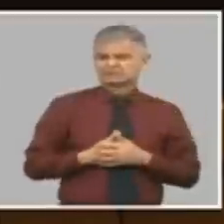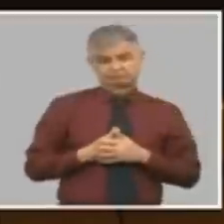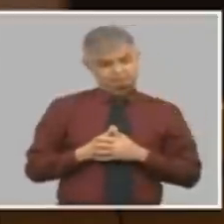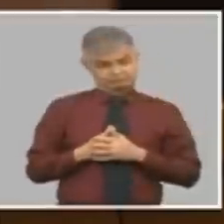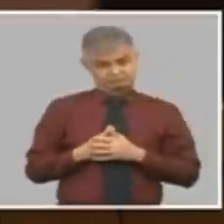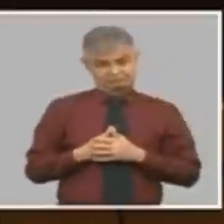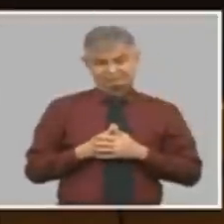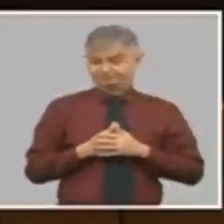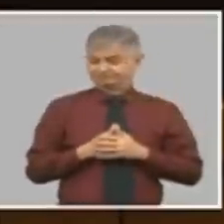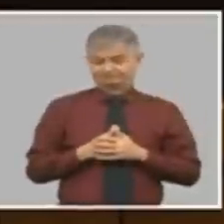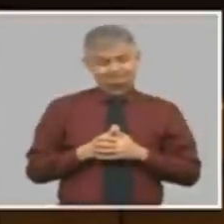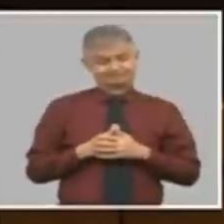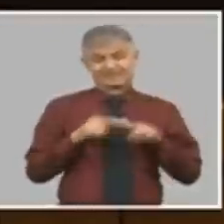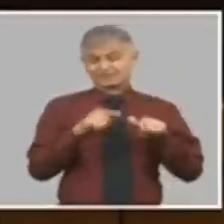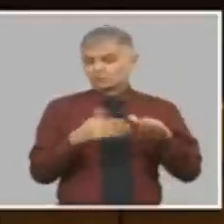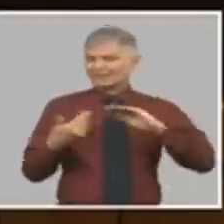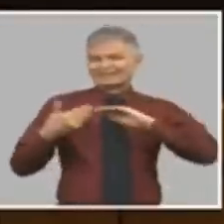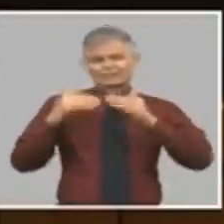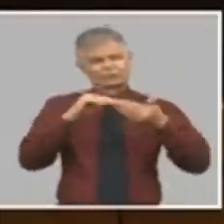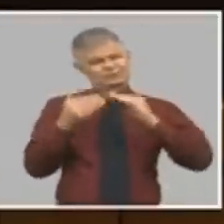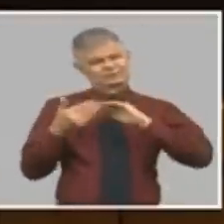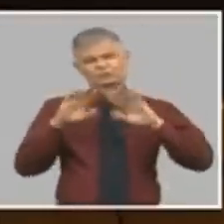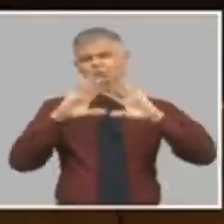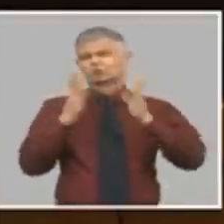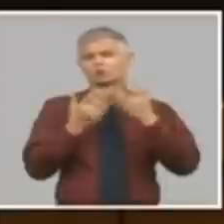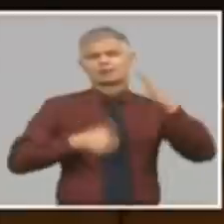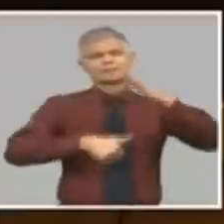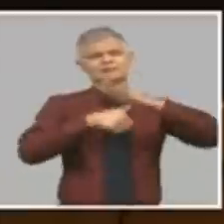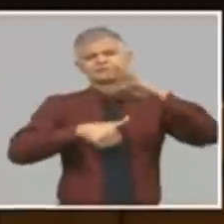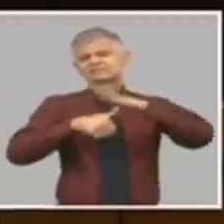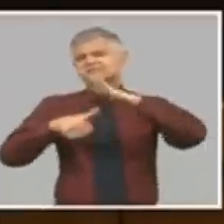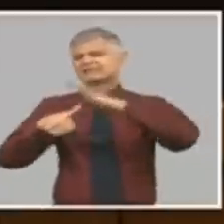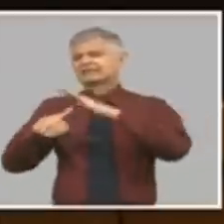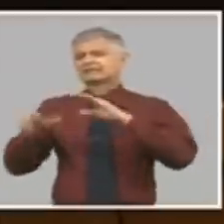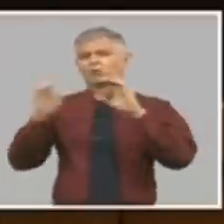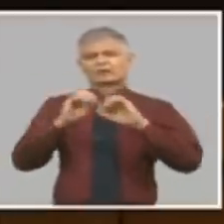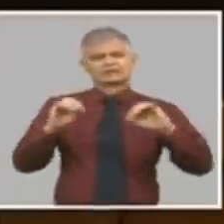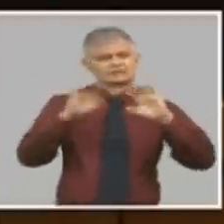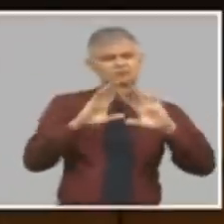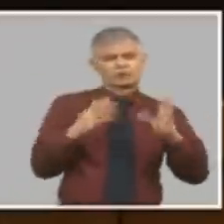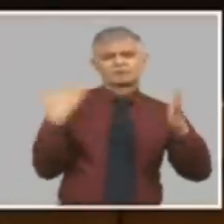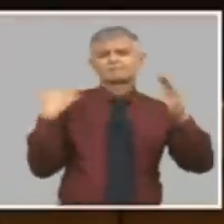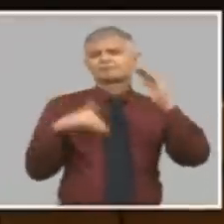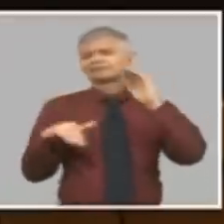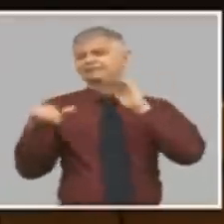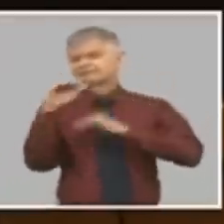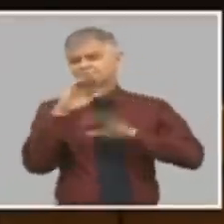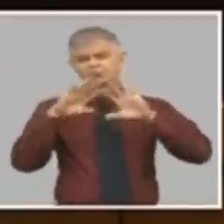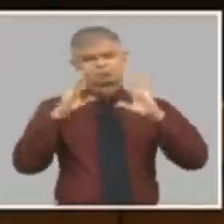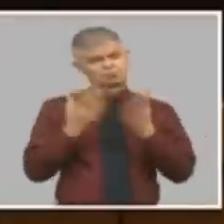eso está discutido con todos los presidentes de Ode todos los ministros